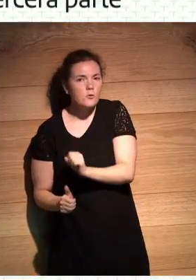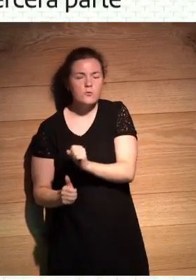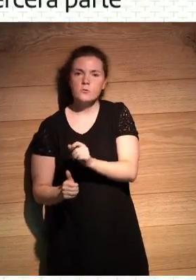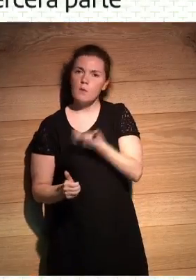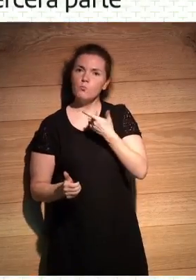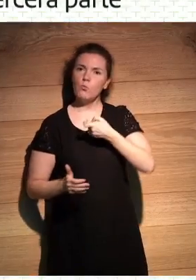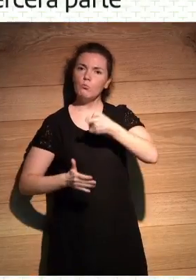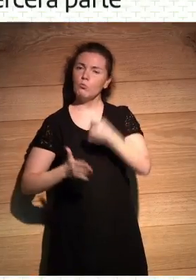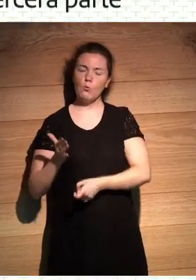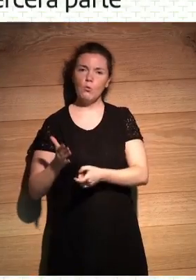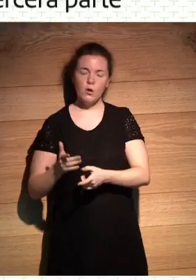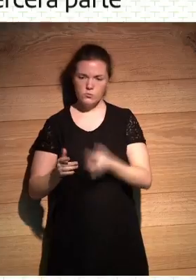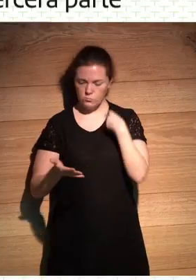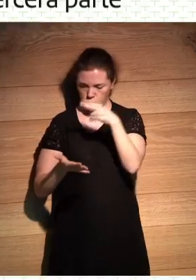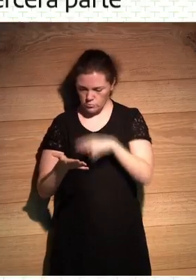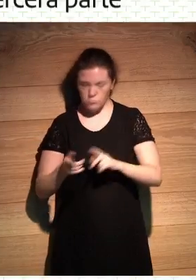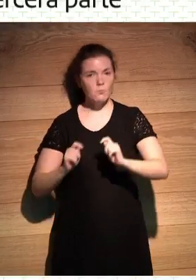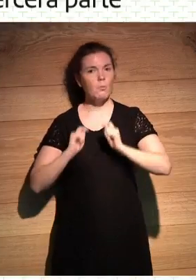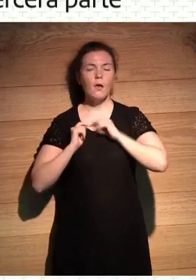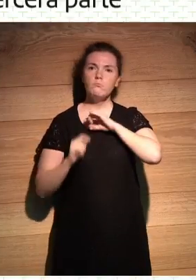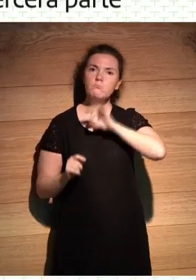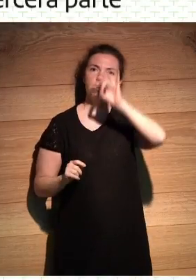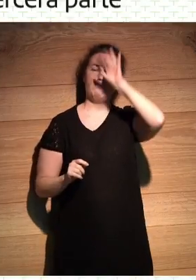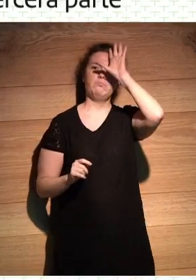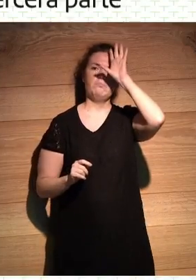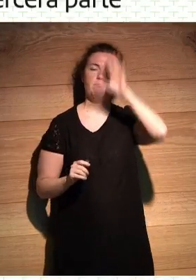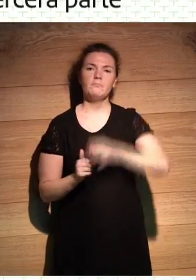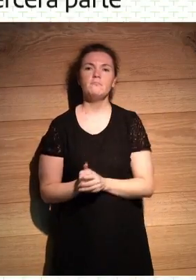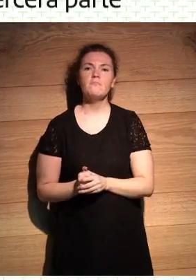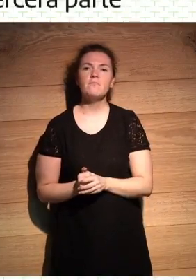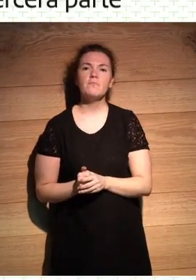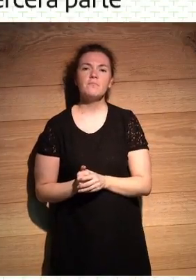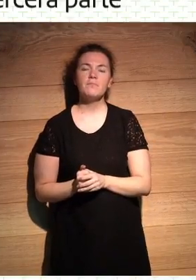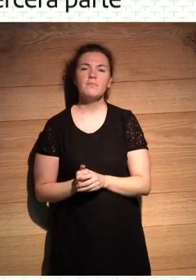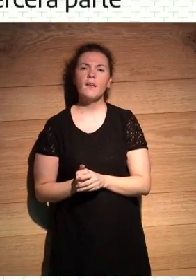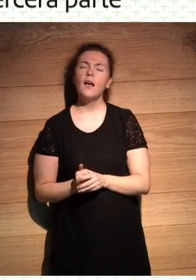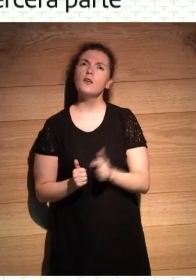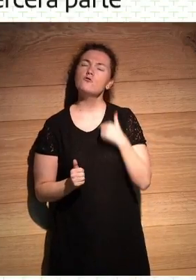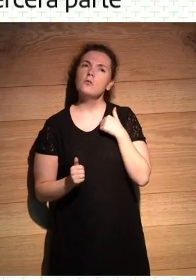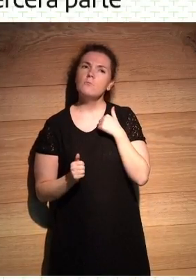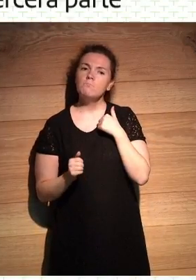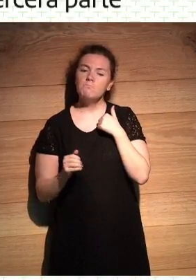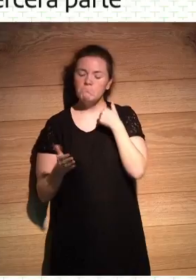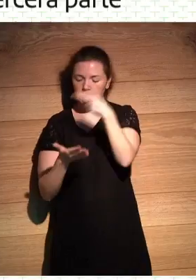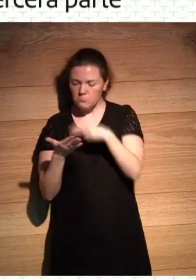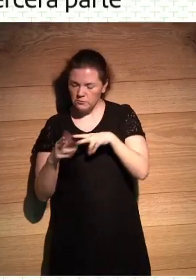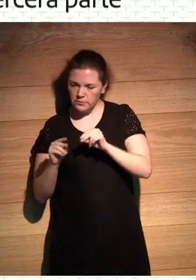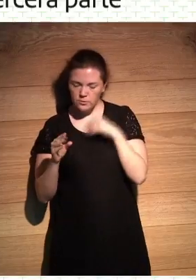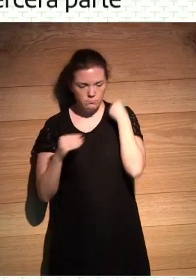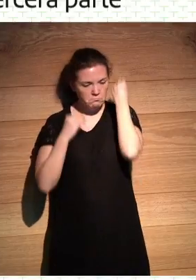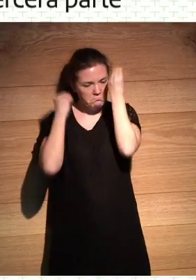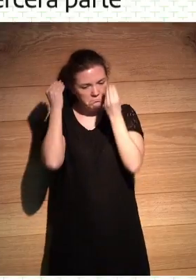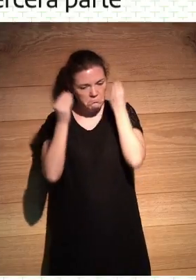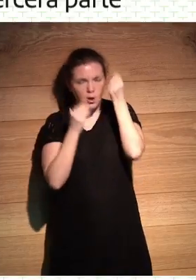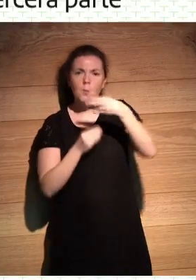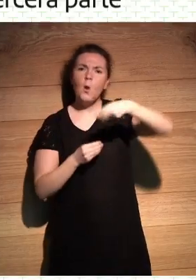me dejaron realmente como muy sorprendida, ¿no? Y me pregunté después de leer ese libro por qué Bolaño había